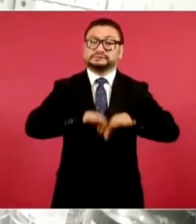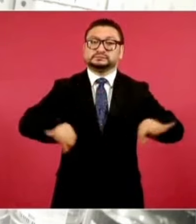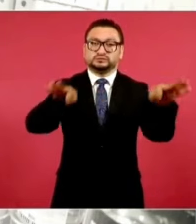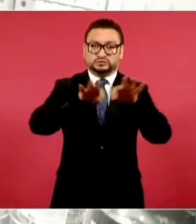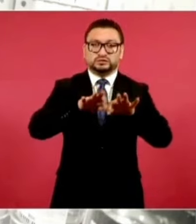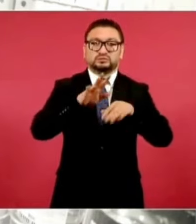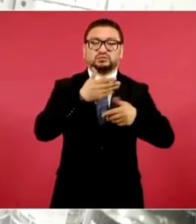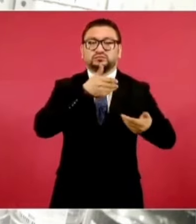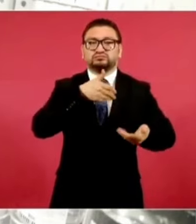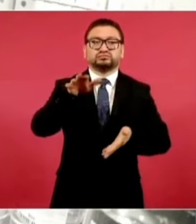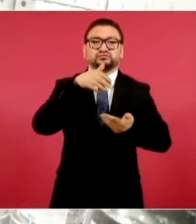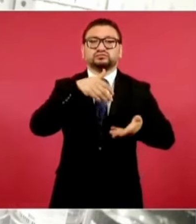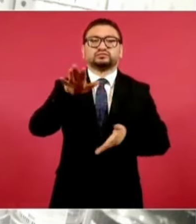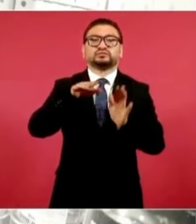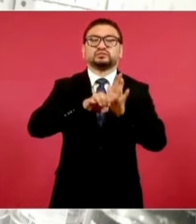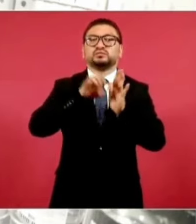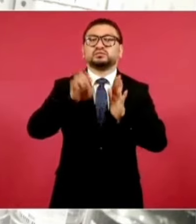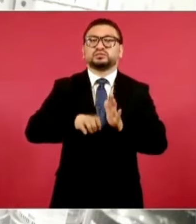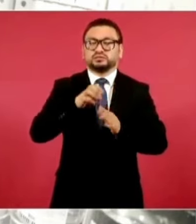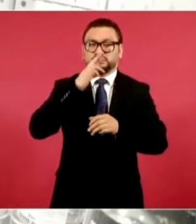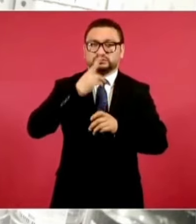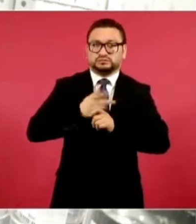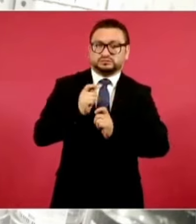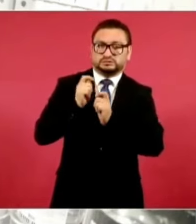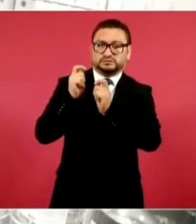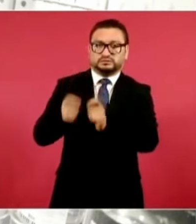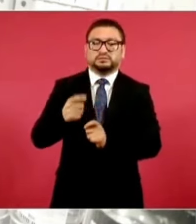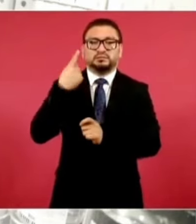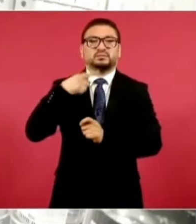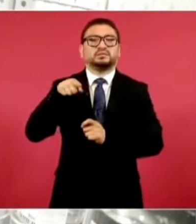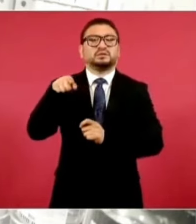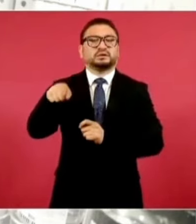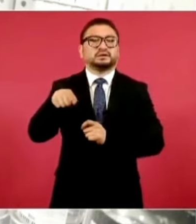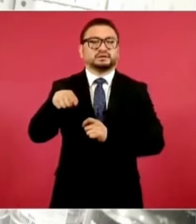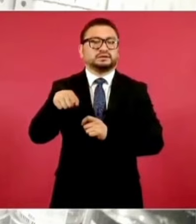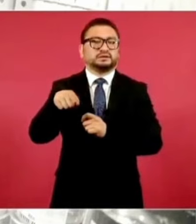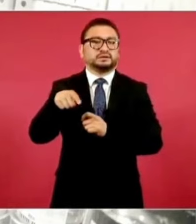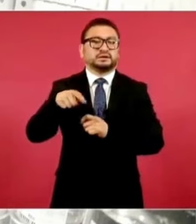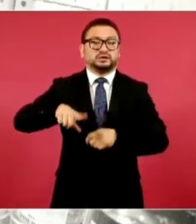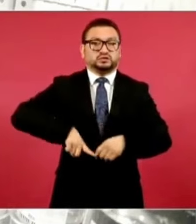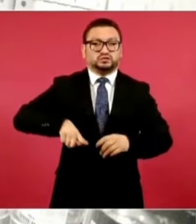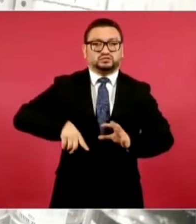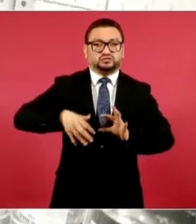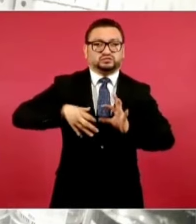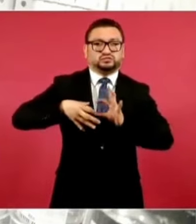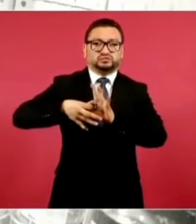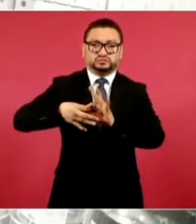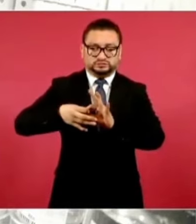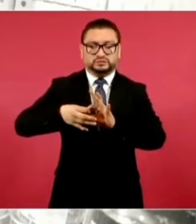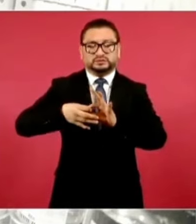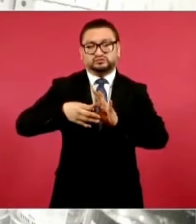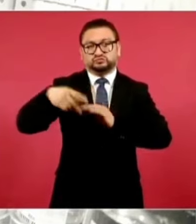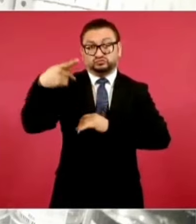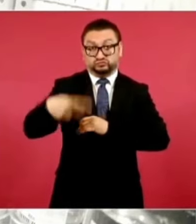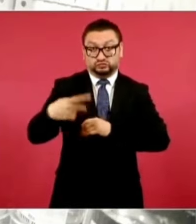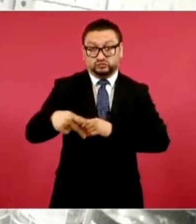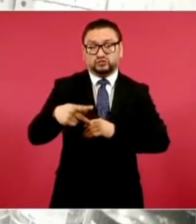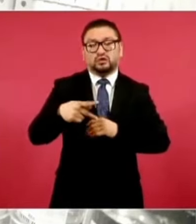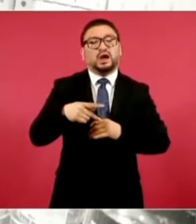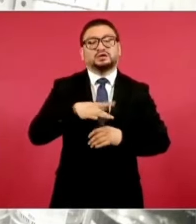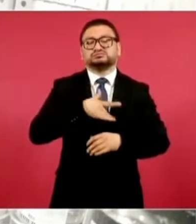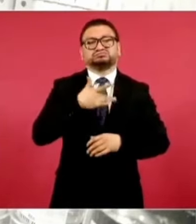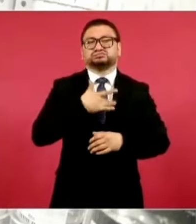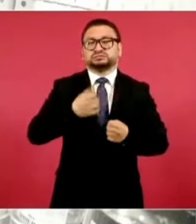ya la distribución en manos de un organismo del gobierno del Estado mexicano nos va a